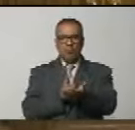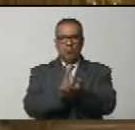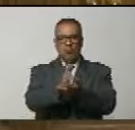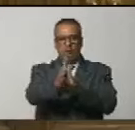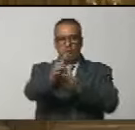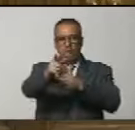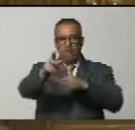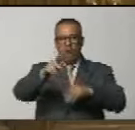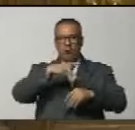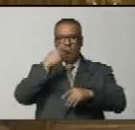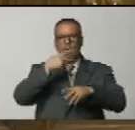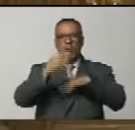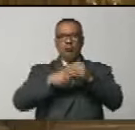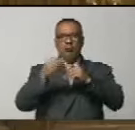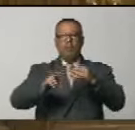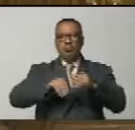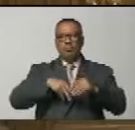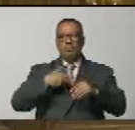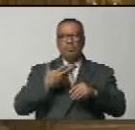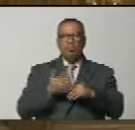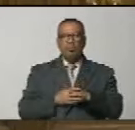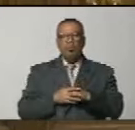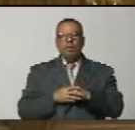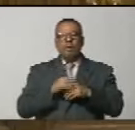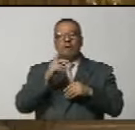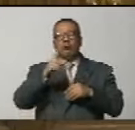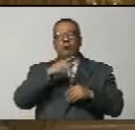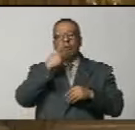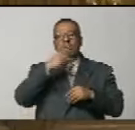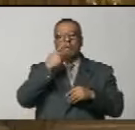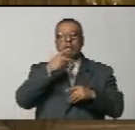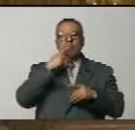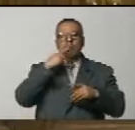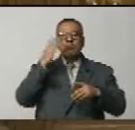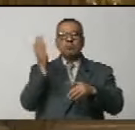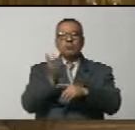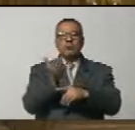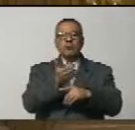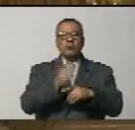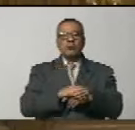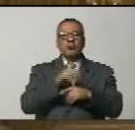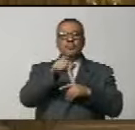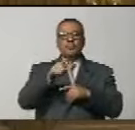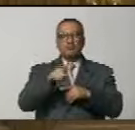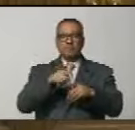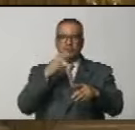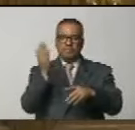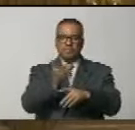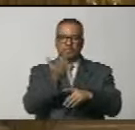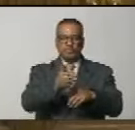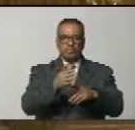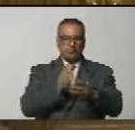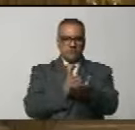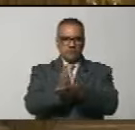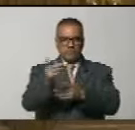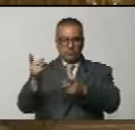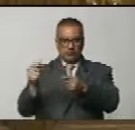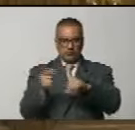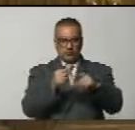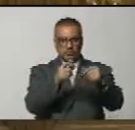política ha hecho posible que la política de sanciones, la agresión por la vía económica